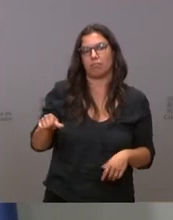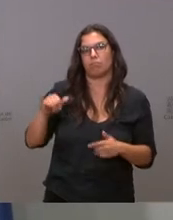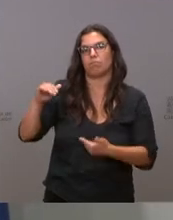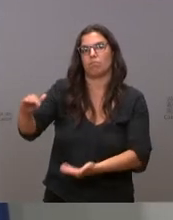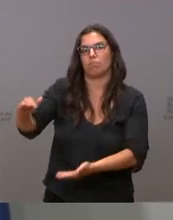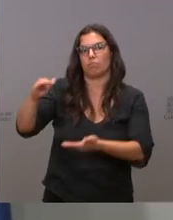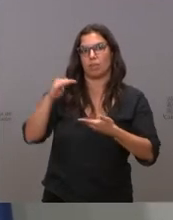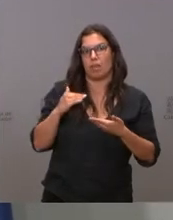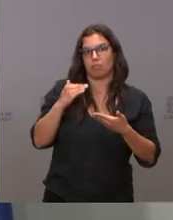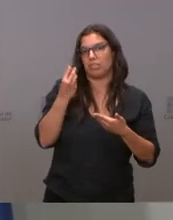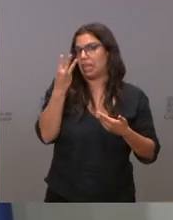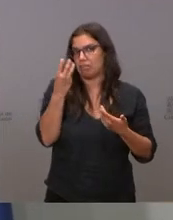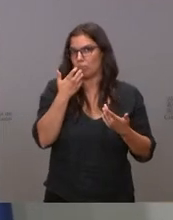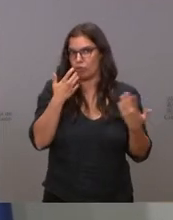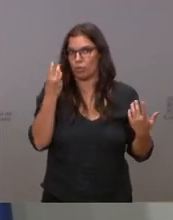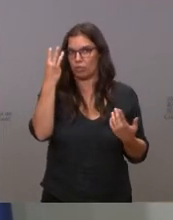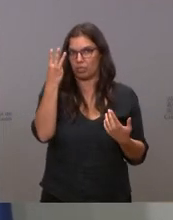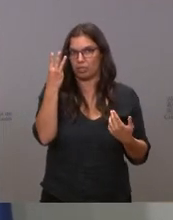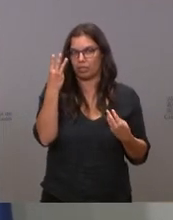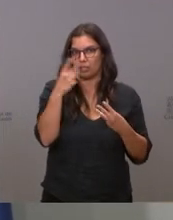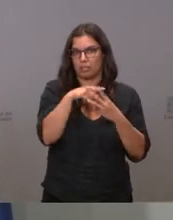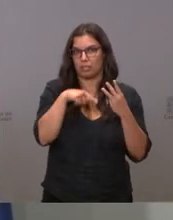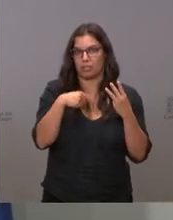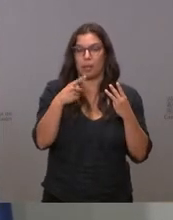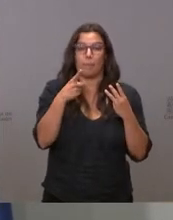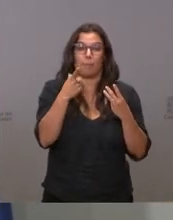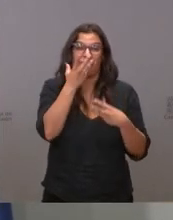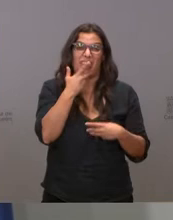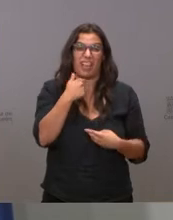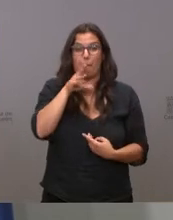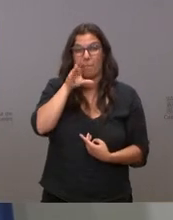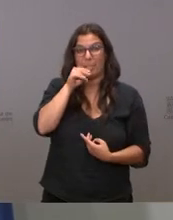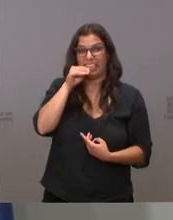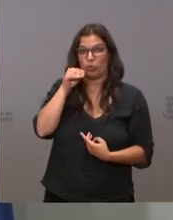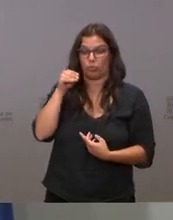tres vacunas, lo haría mejor con patitos de goma, pero no tengo,